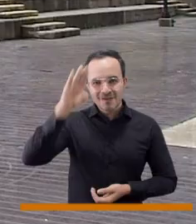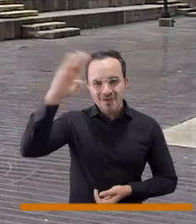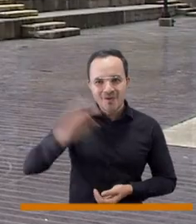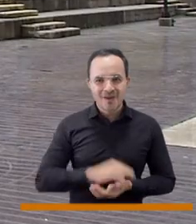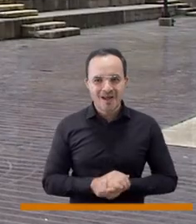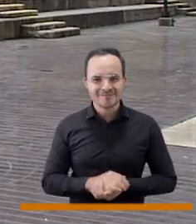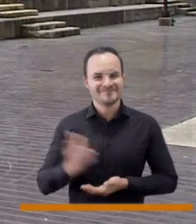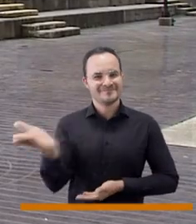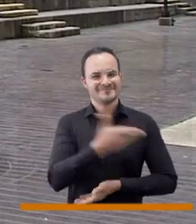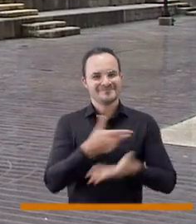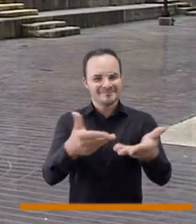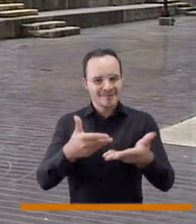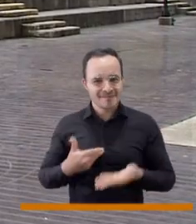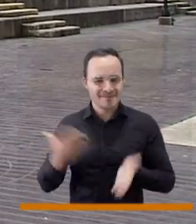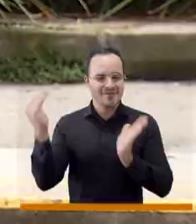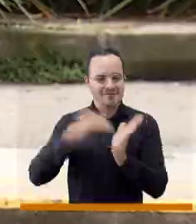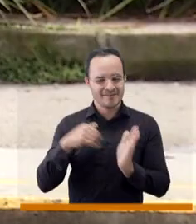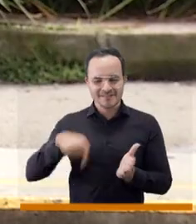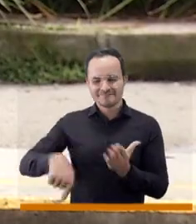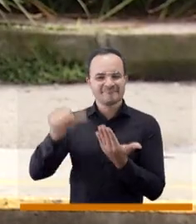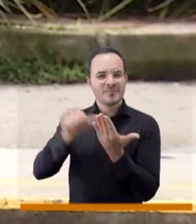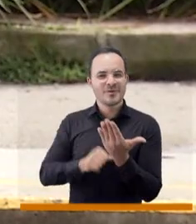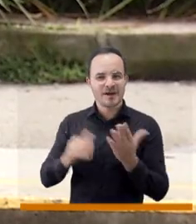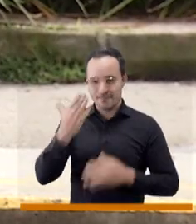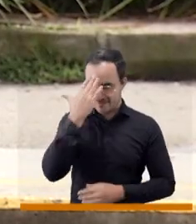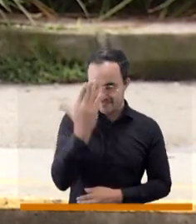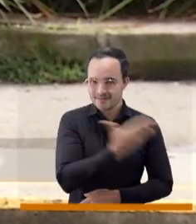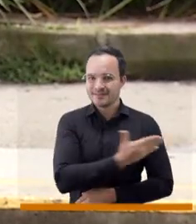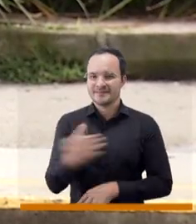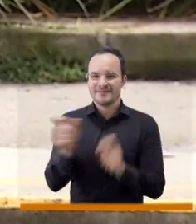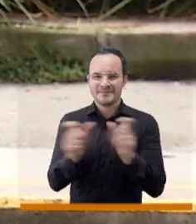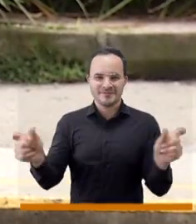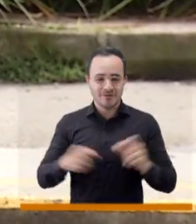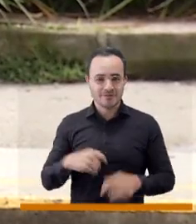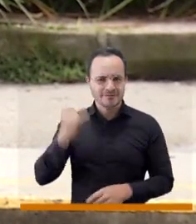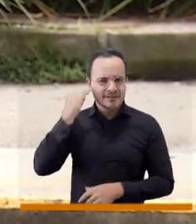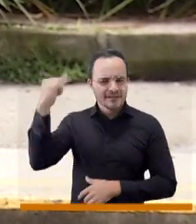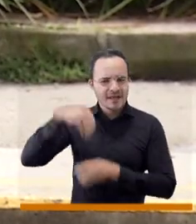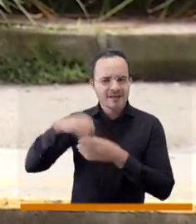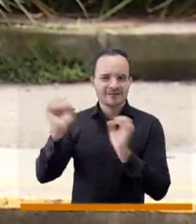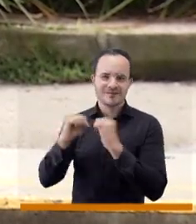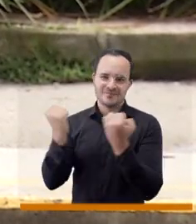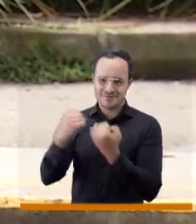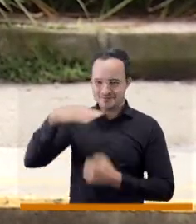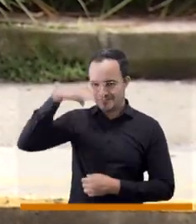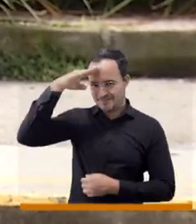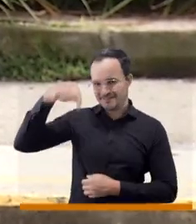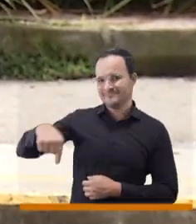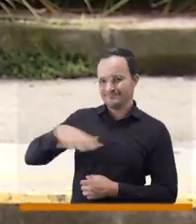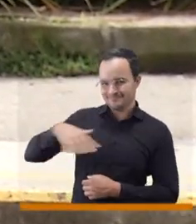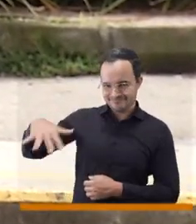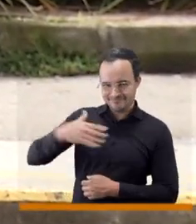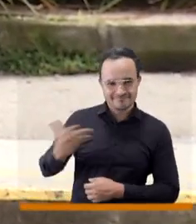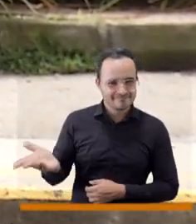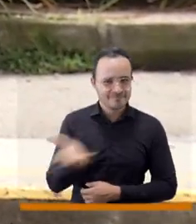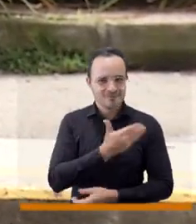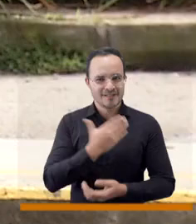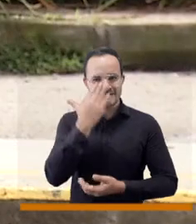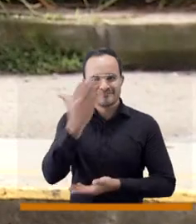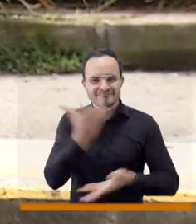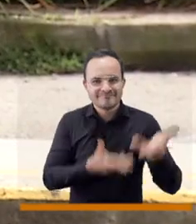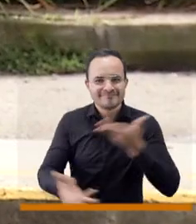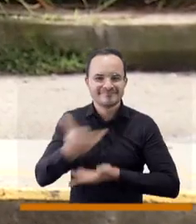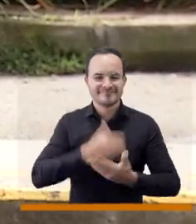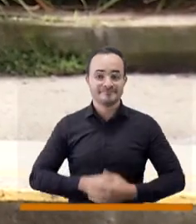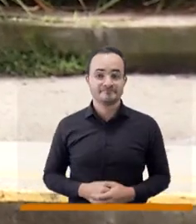Hola, bienvenidos una vez más a De Frente a la Gente, programa del Consejo de la Ciudad de Medellín.